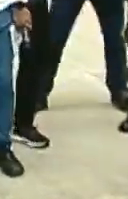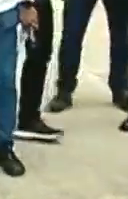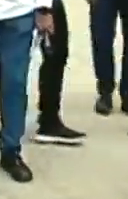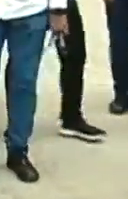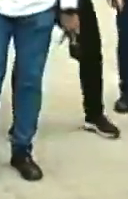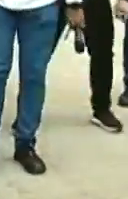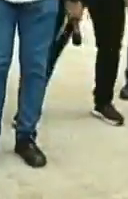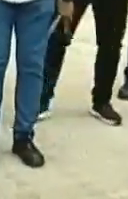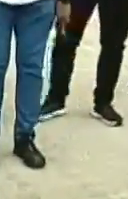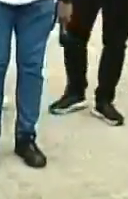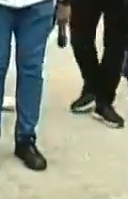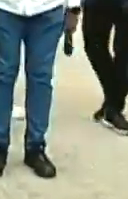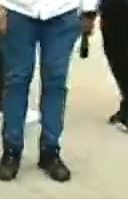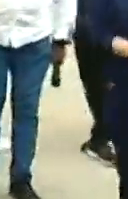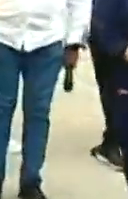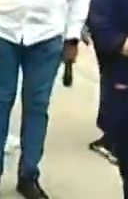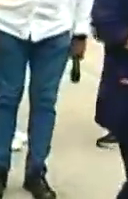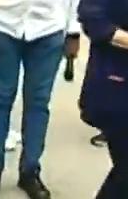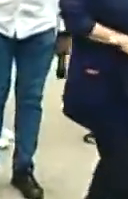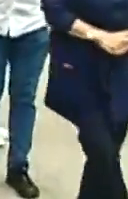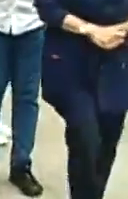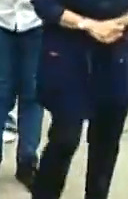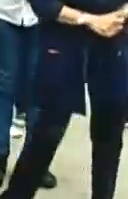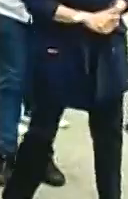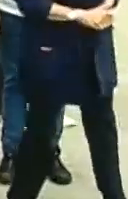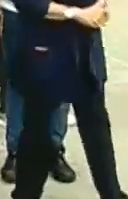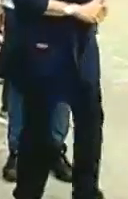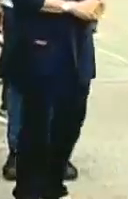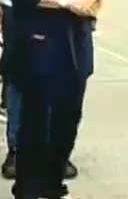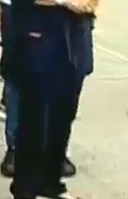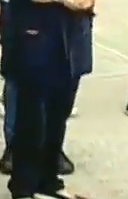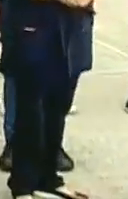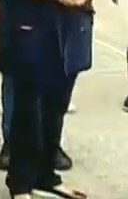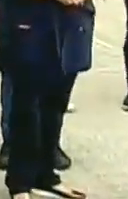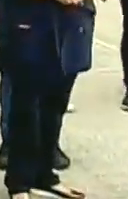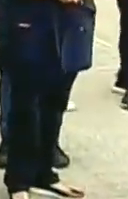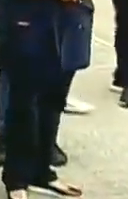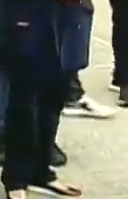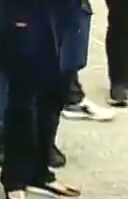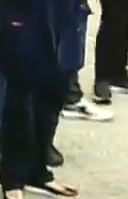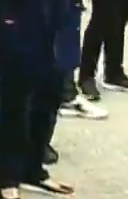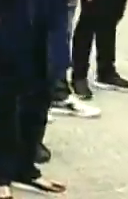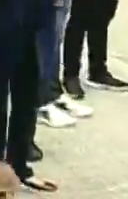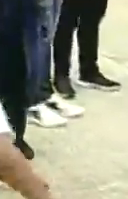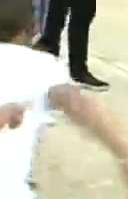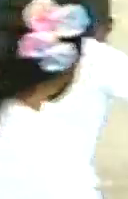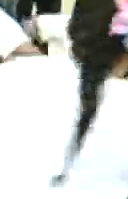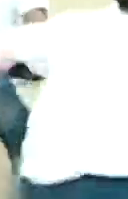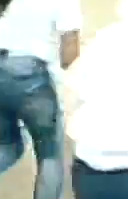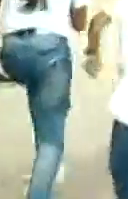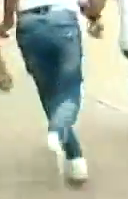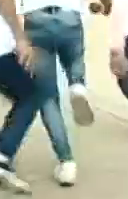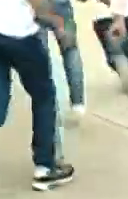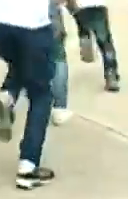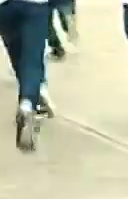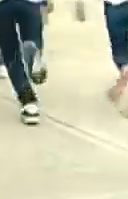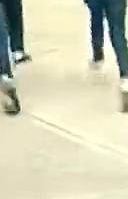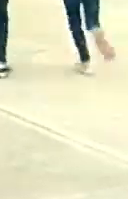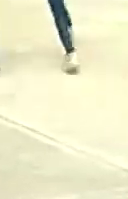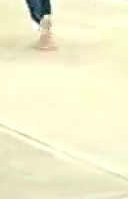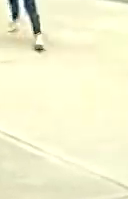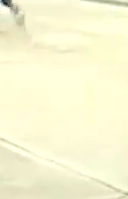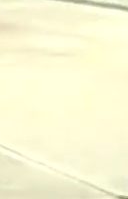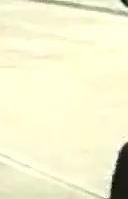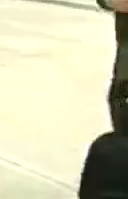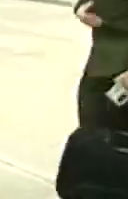viviendas, 120 viviendas que son entregadas el día de hoy en el urbanismo Ezequiel Zamora de Ciudad Tiuna. Comparte en este momento con